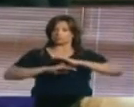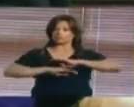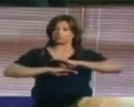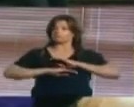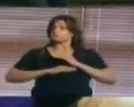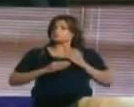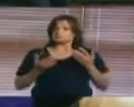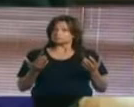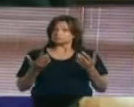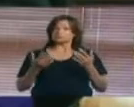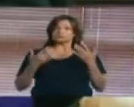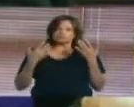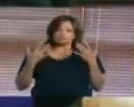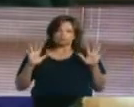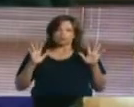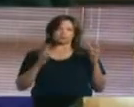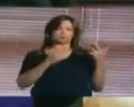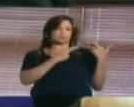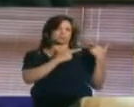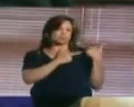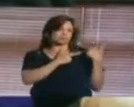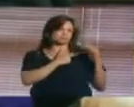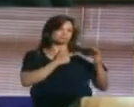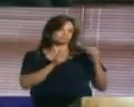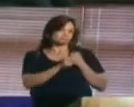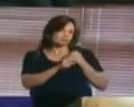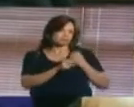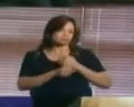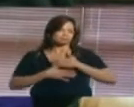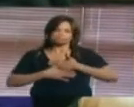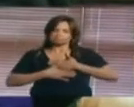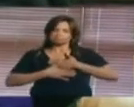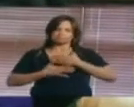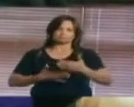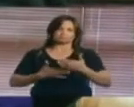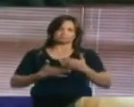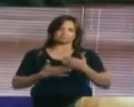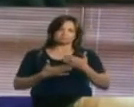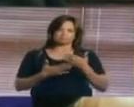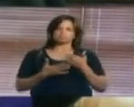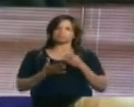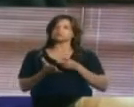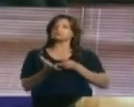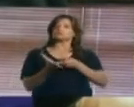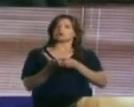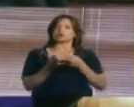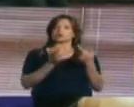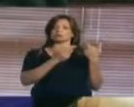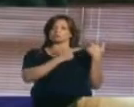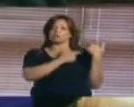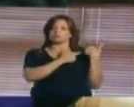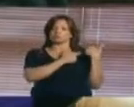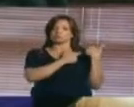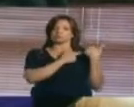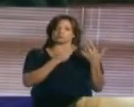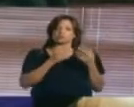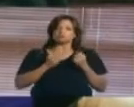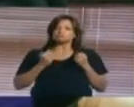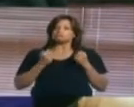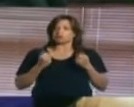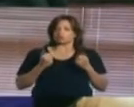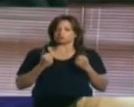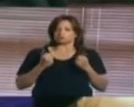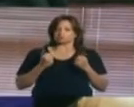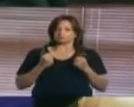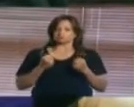de haber cumplido mi rol con interés, decoro, responsabilidad, valentía,